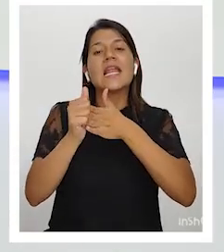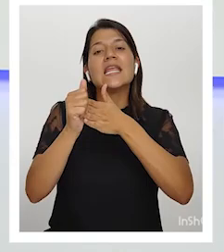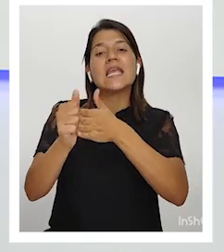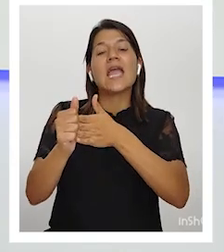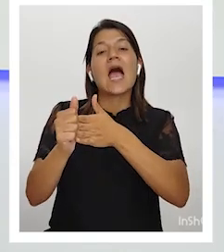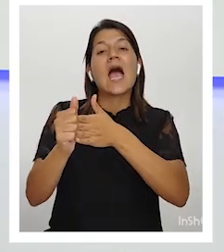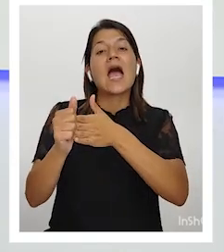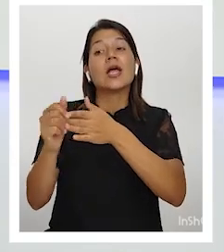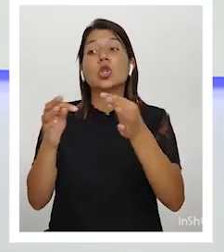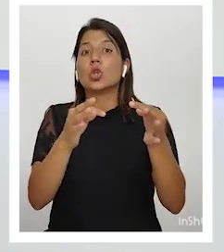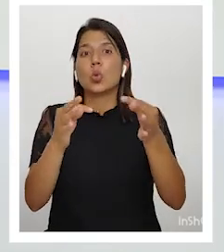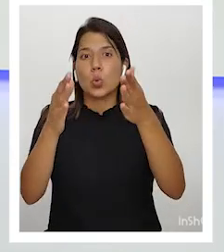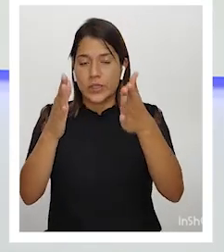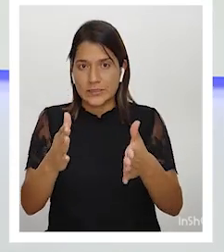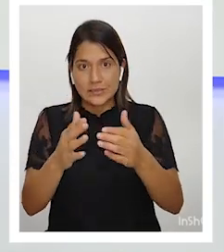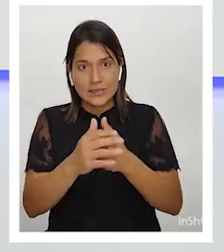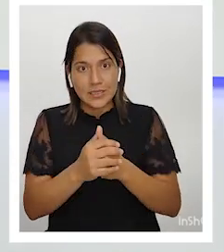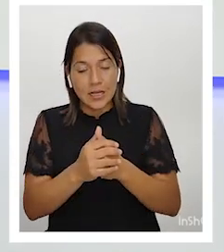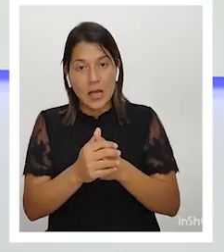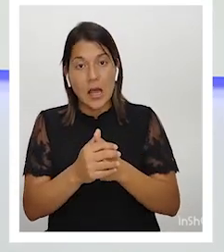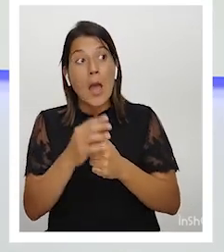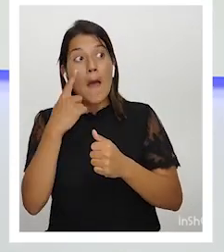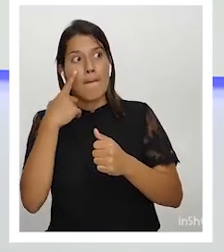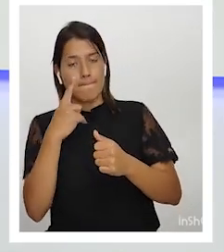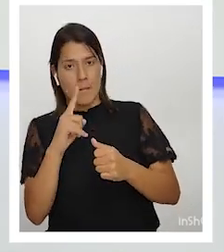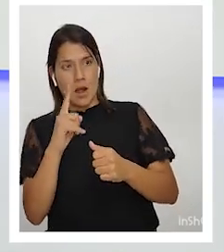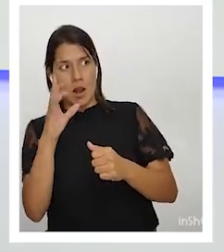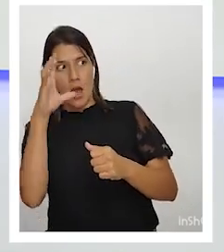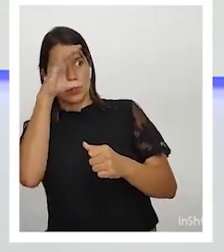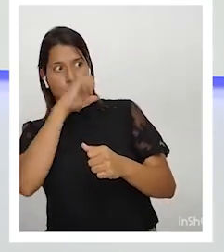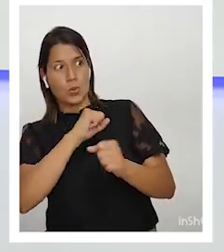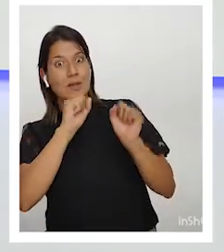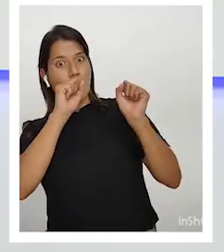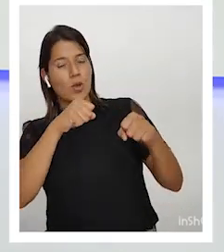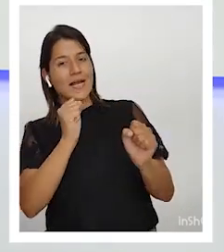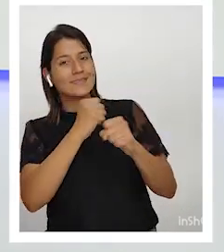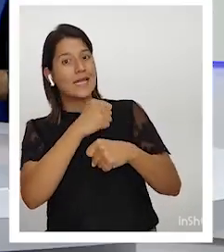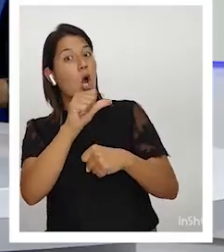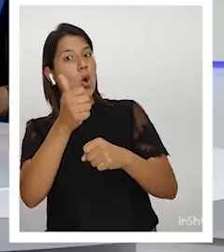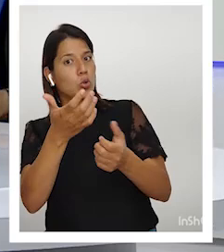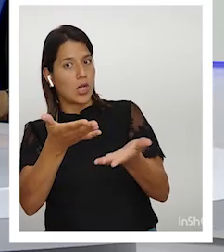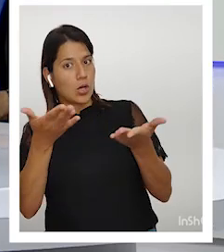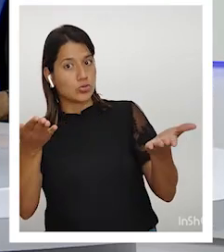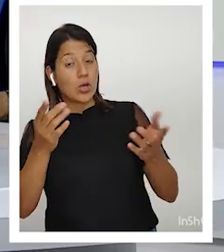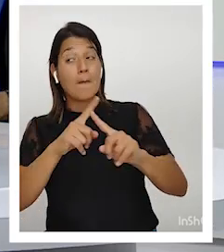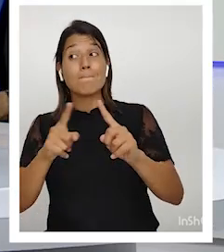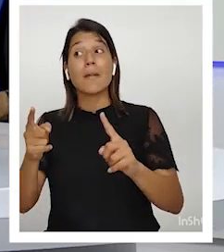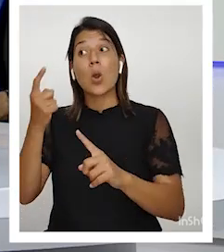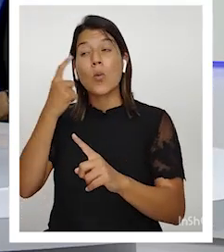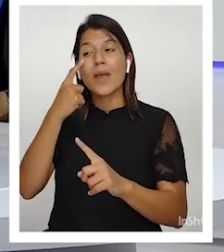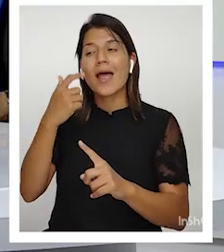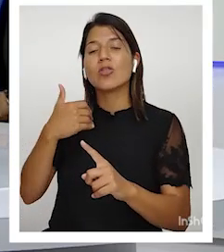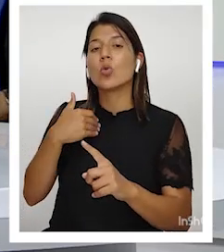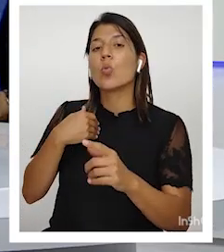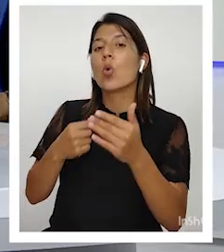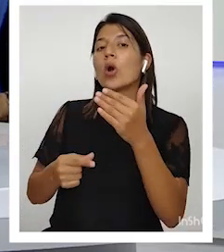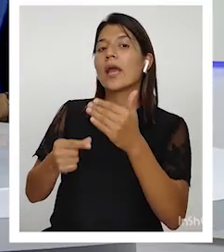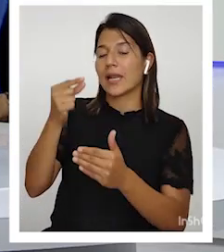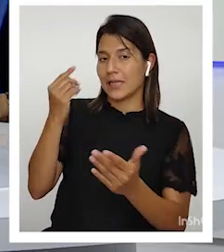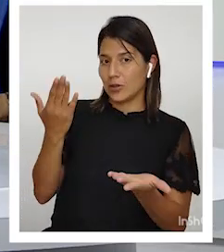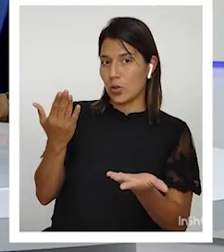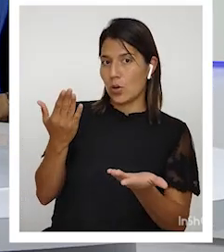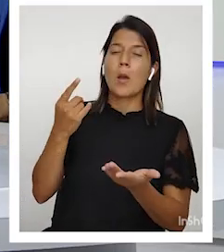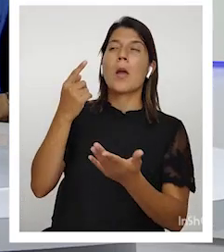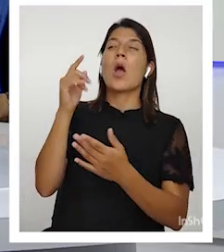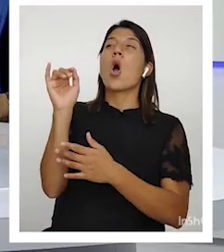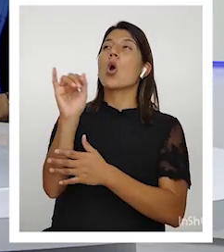ecologista. Bueno, pero es que eso es... Para darse cuenta que podía vivir de otra actividad. Pero vea usted que ahí tiene un gerente que piensa. Es como